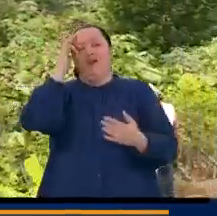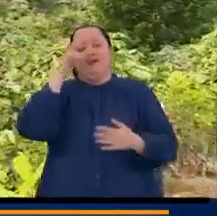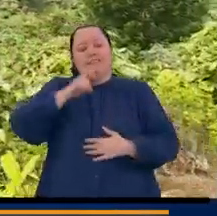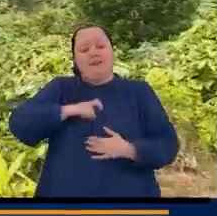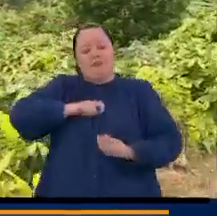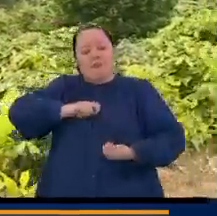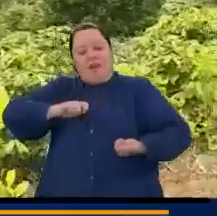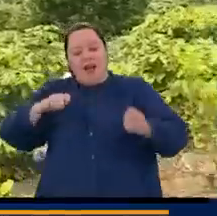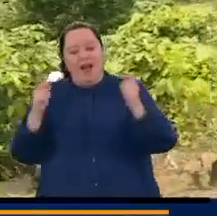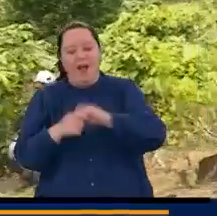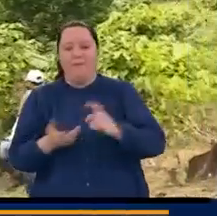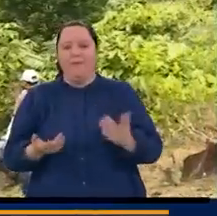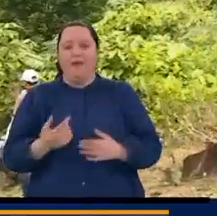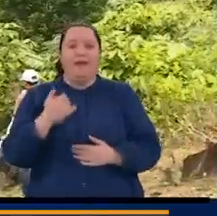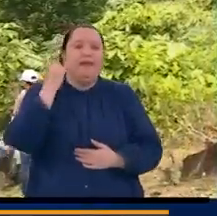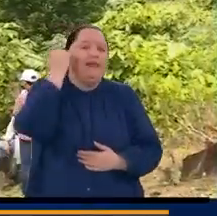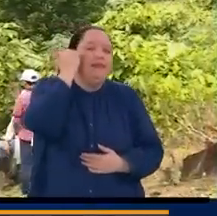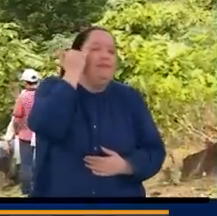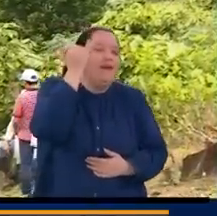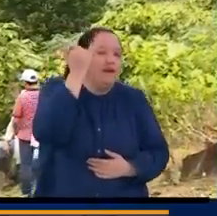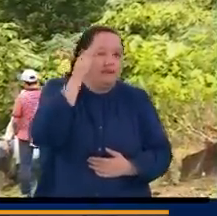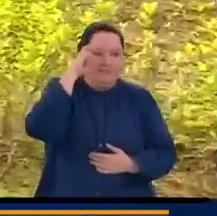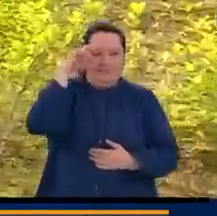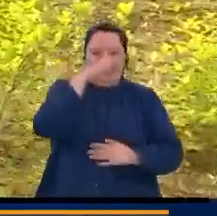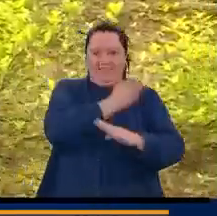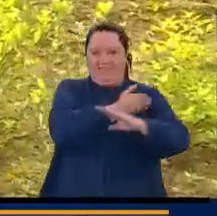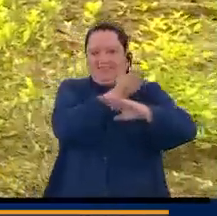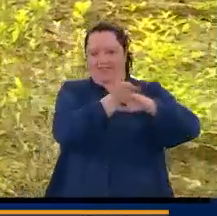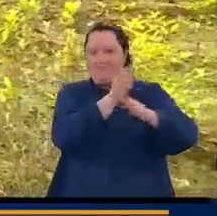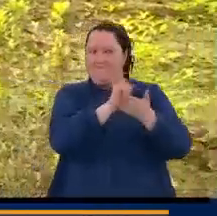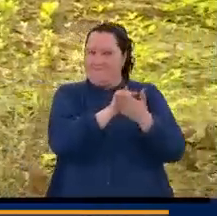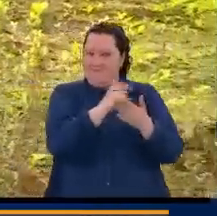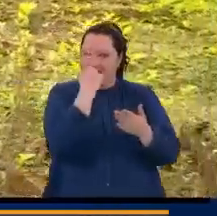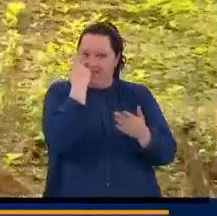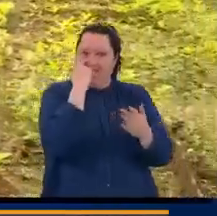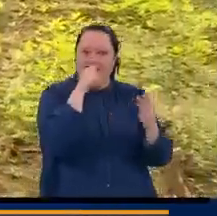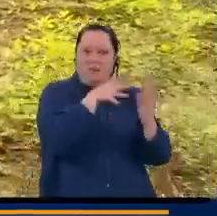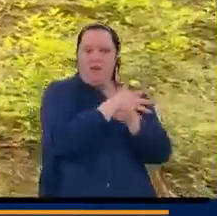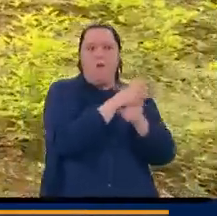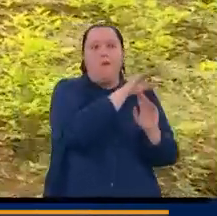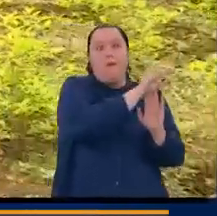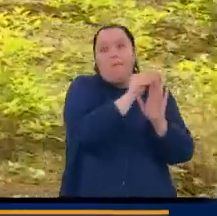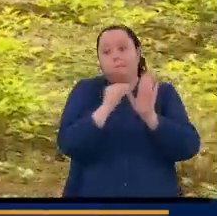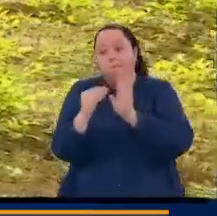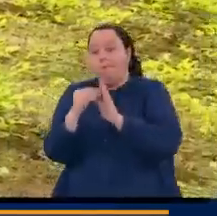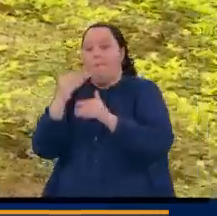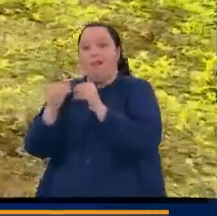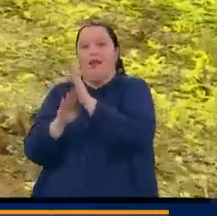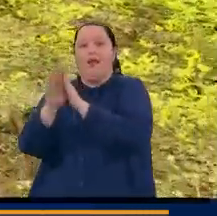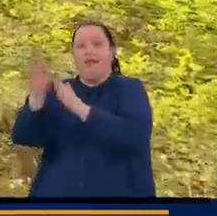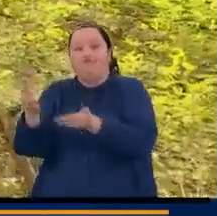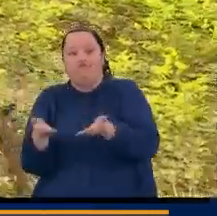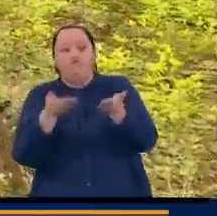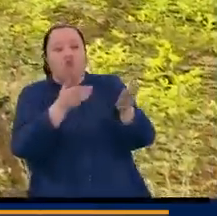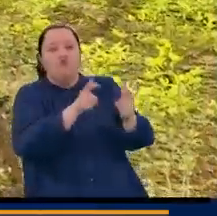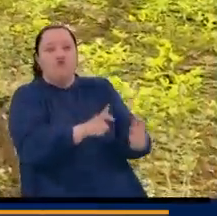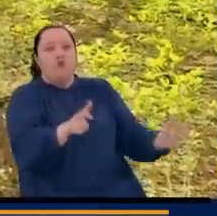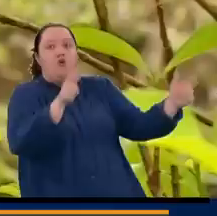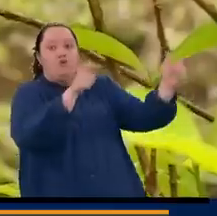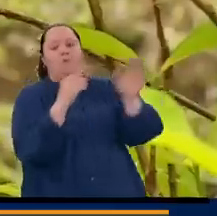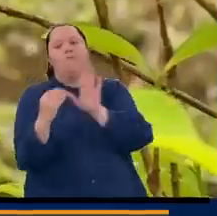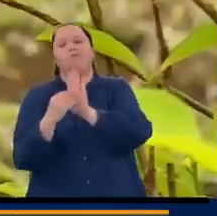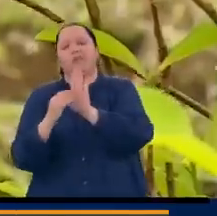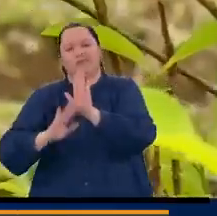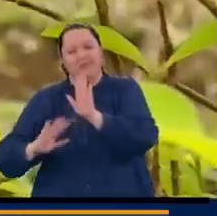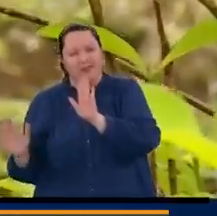las ideas que propuso ayer el presidente en el Tarran, que están ya en el plan de desarrollo que se presentará al Congreso y que están en su nueva